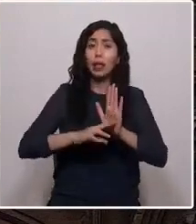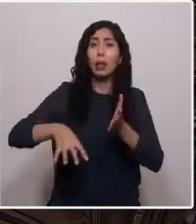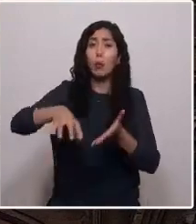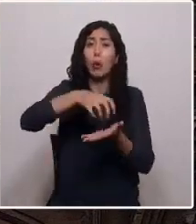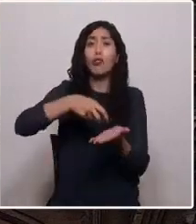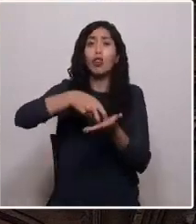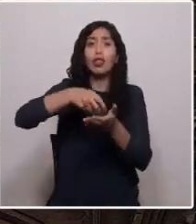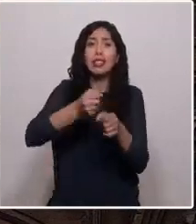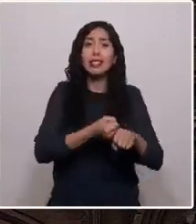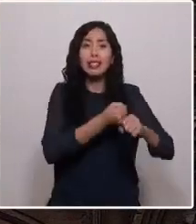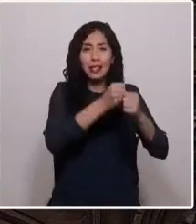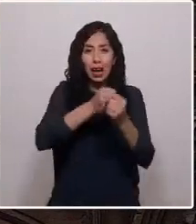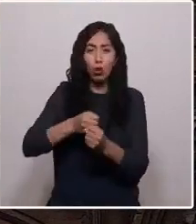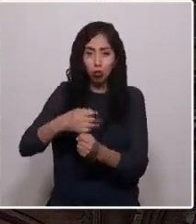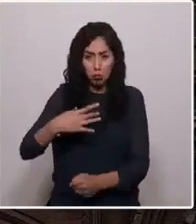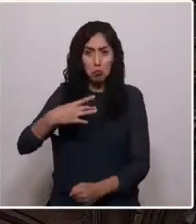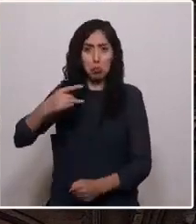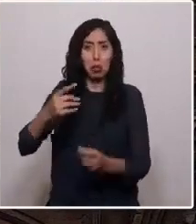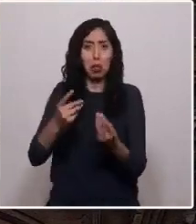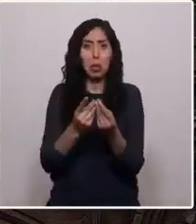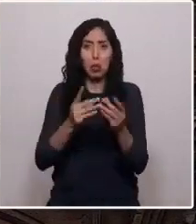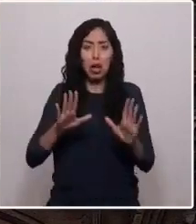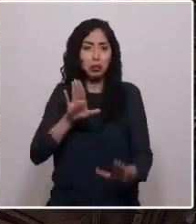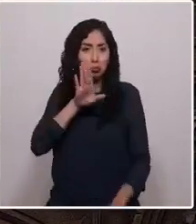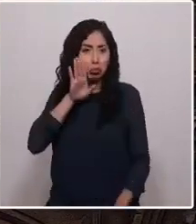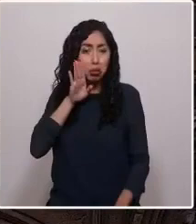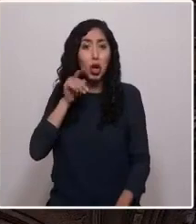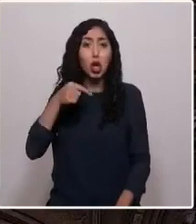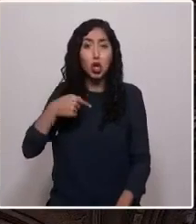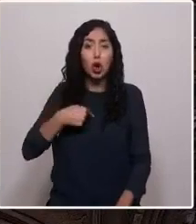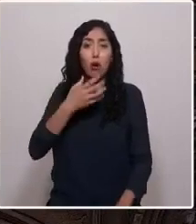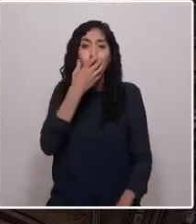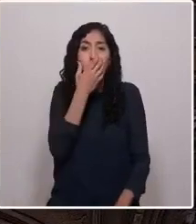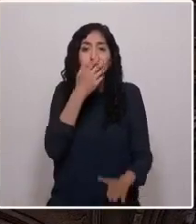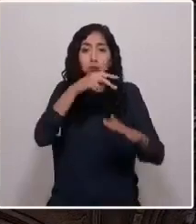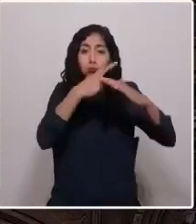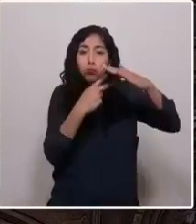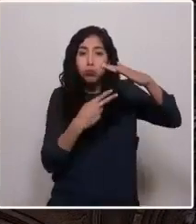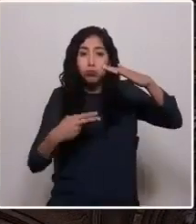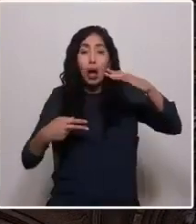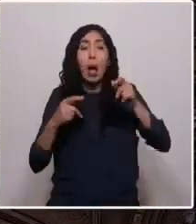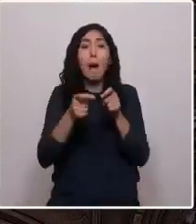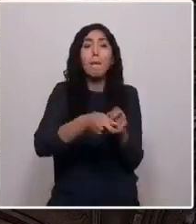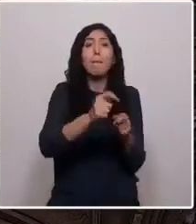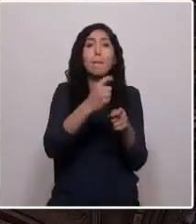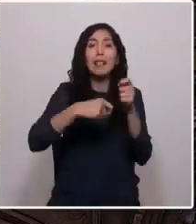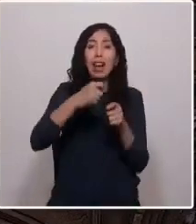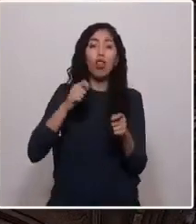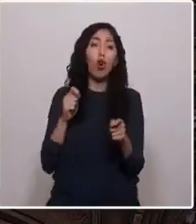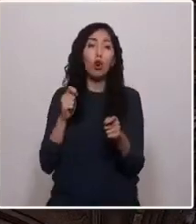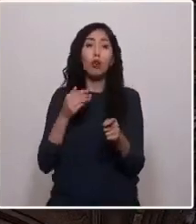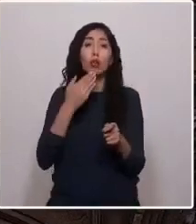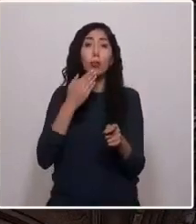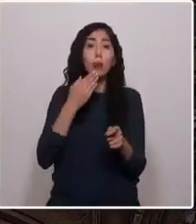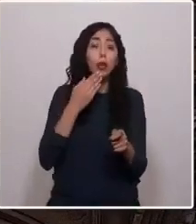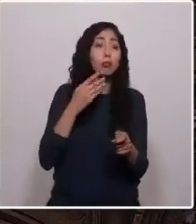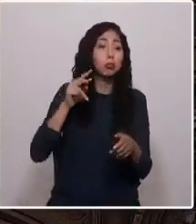elegido de manera limpia y democrática. Soy buzo, pescador artesanal y recolector.